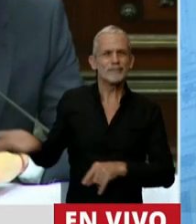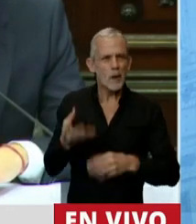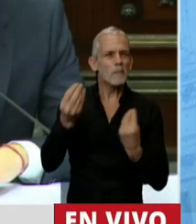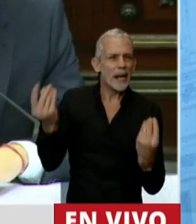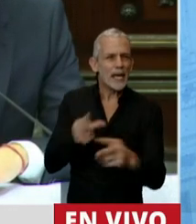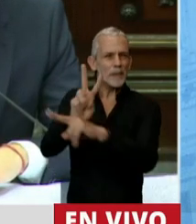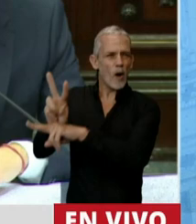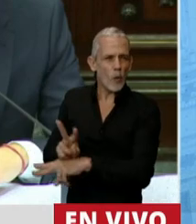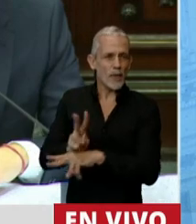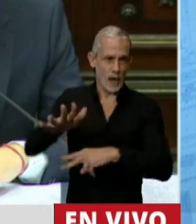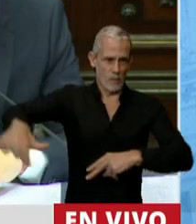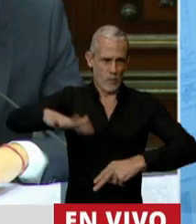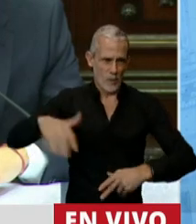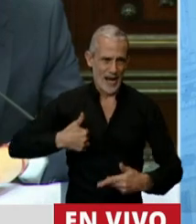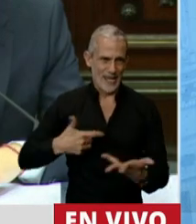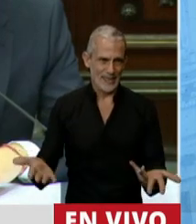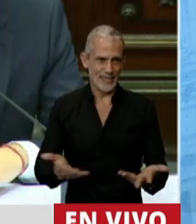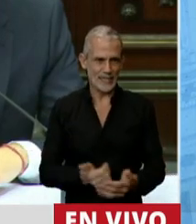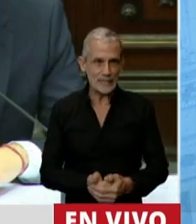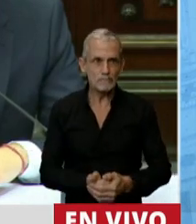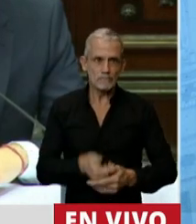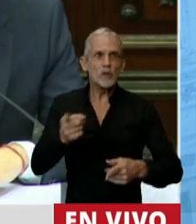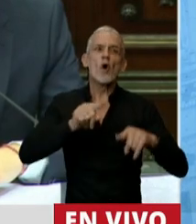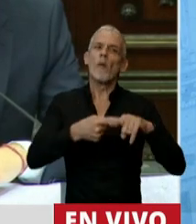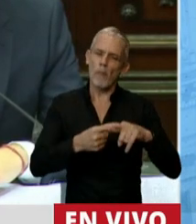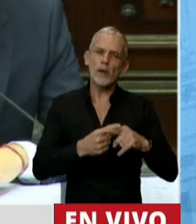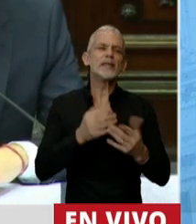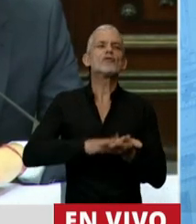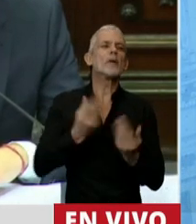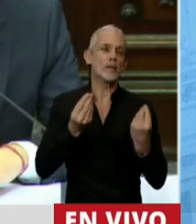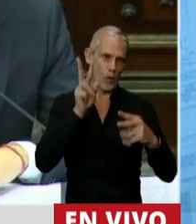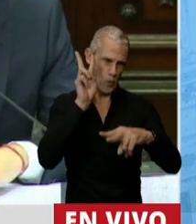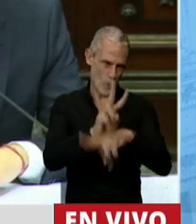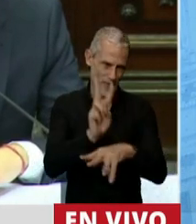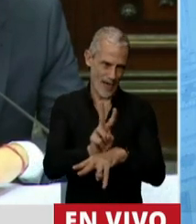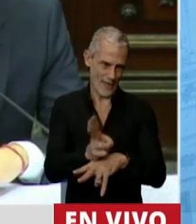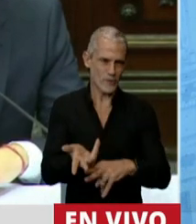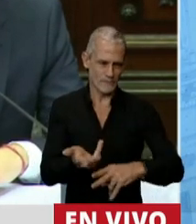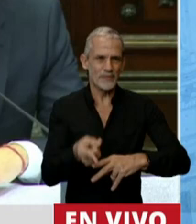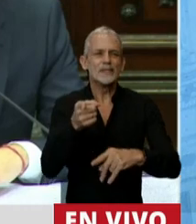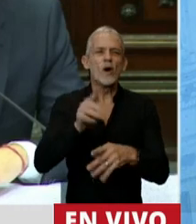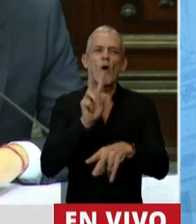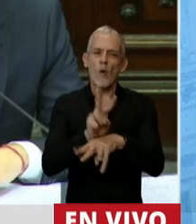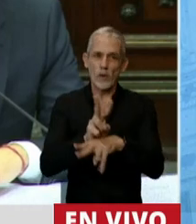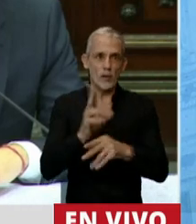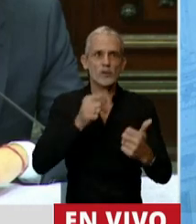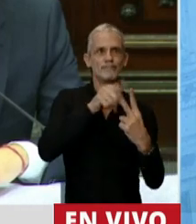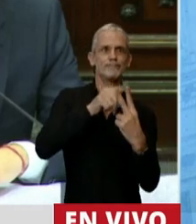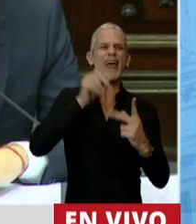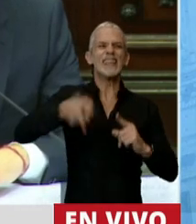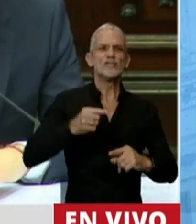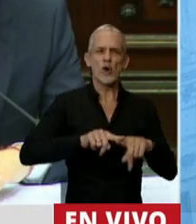proteger a nuestro pueblo. Esto sin duda es política del cuidado, esto sin duda es una definición